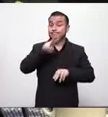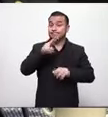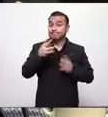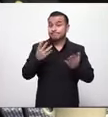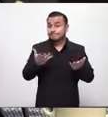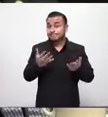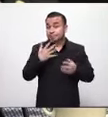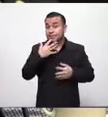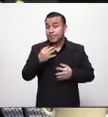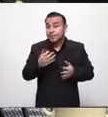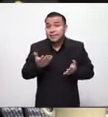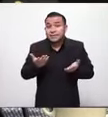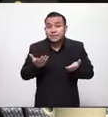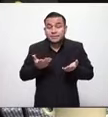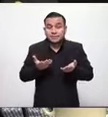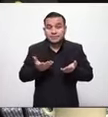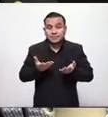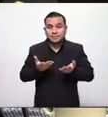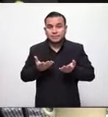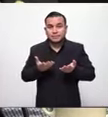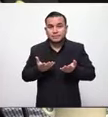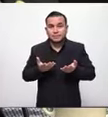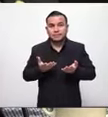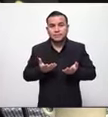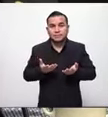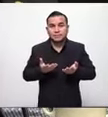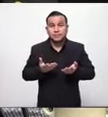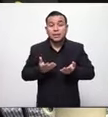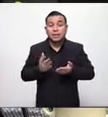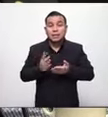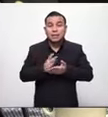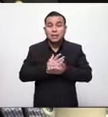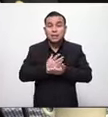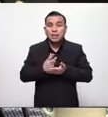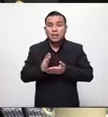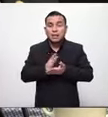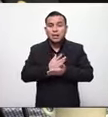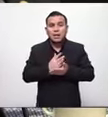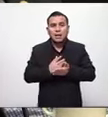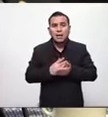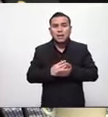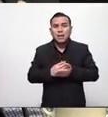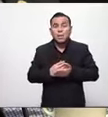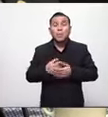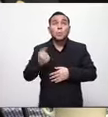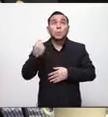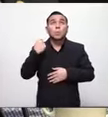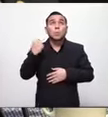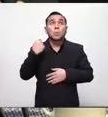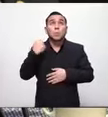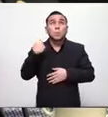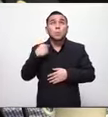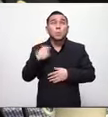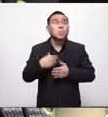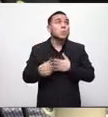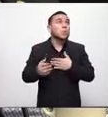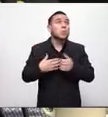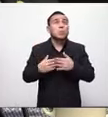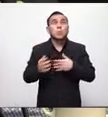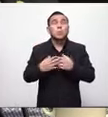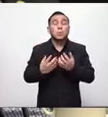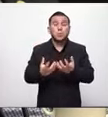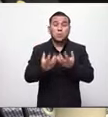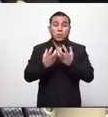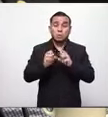lo cual ellos no le dan ni el más mínimo escosor ver cuántas